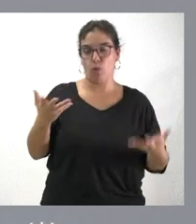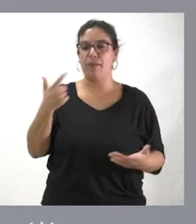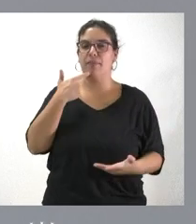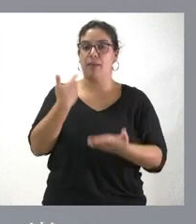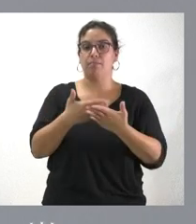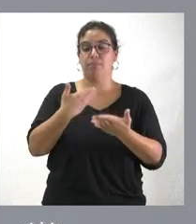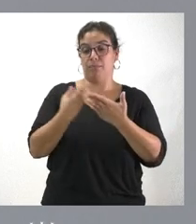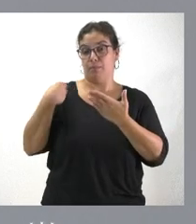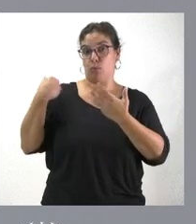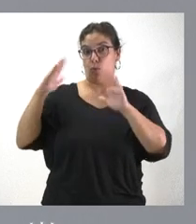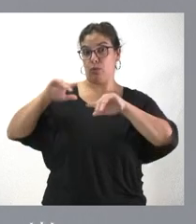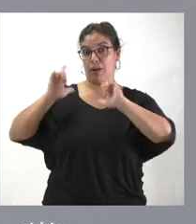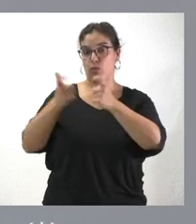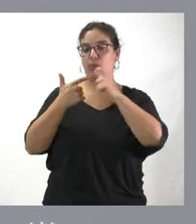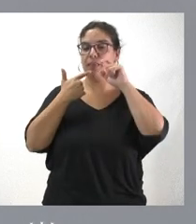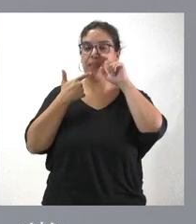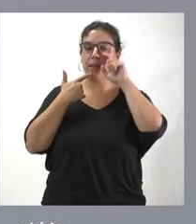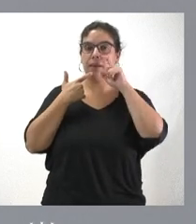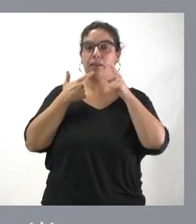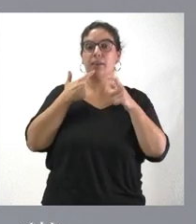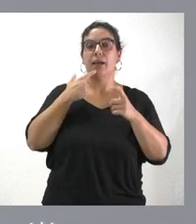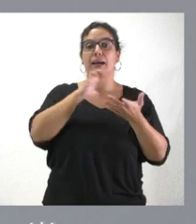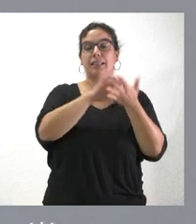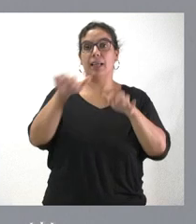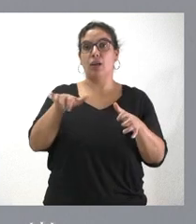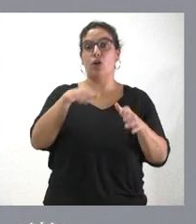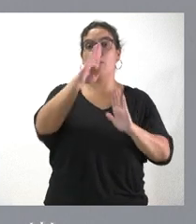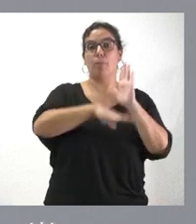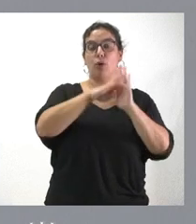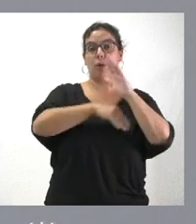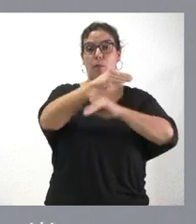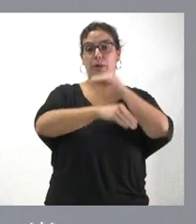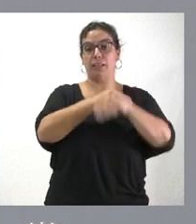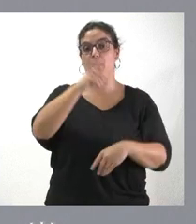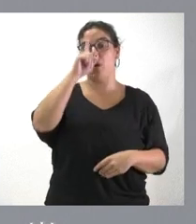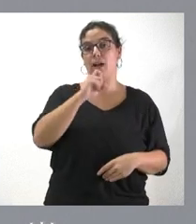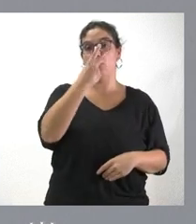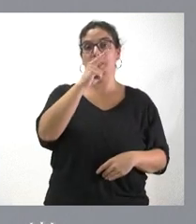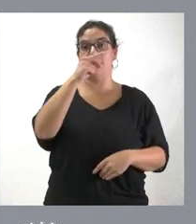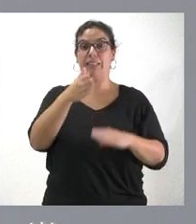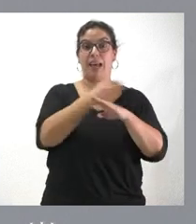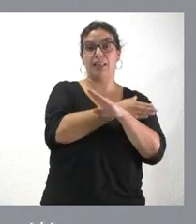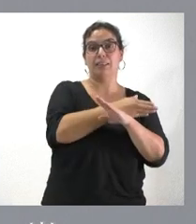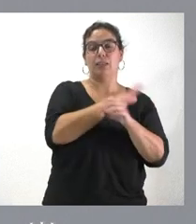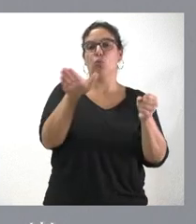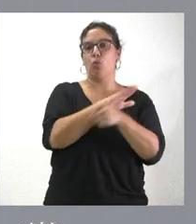en aquella reunión que la ejecución de Castilla y León del programa operativo FEDER hasta el año 20 había sido del 100%. No había muchas